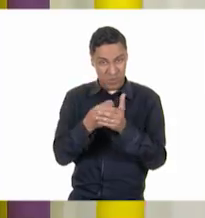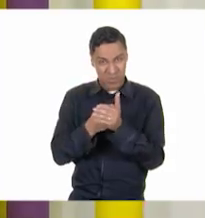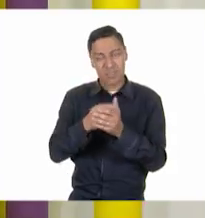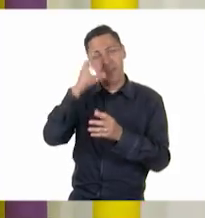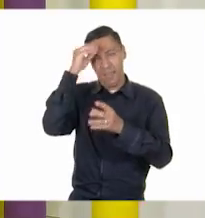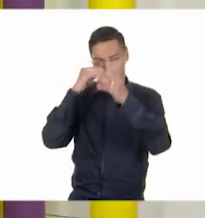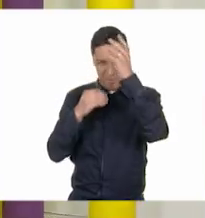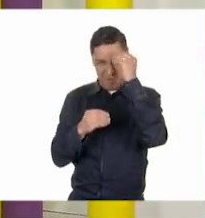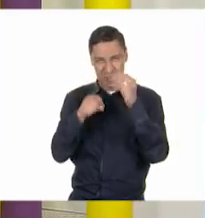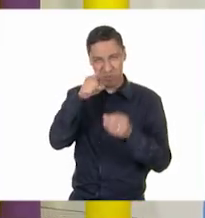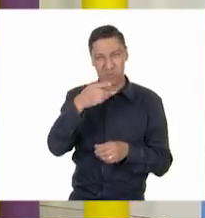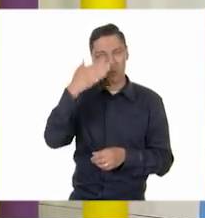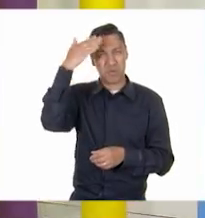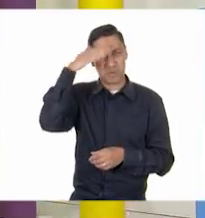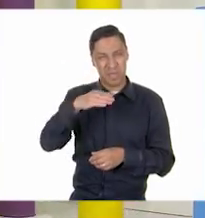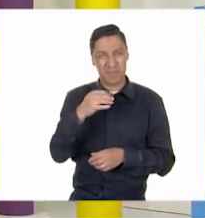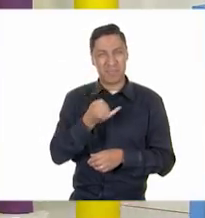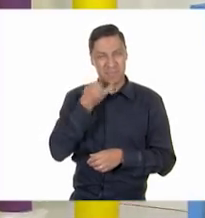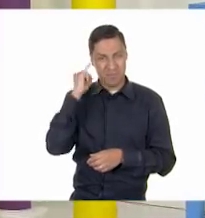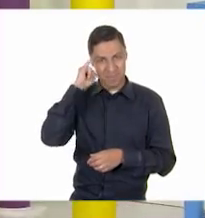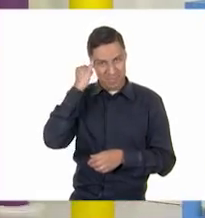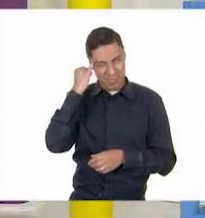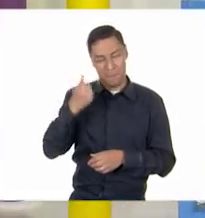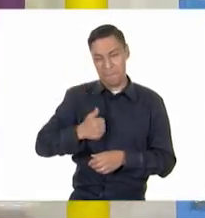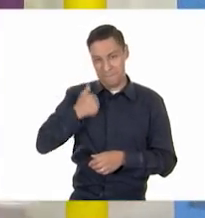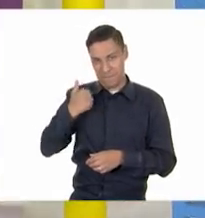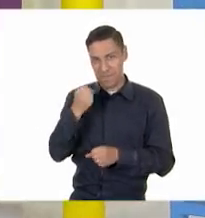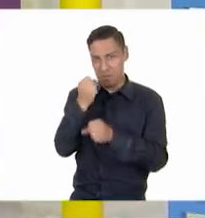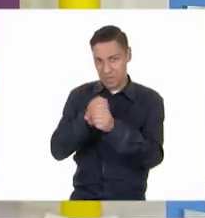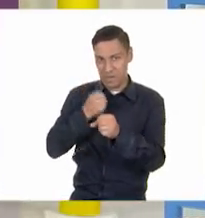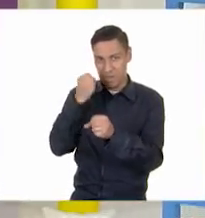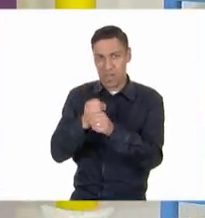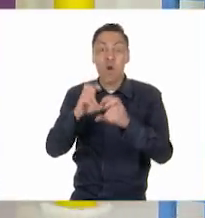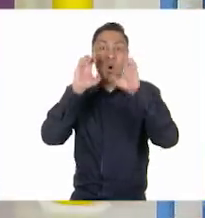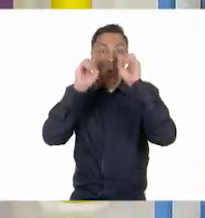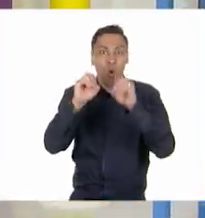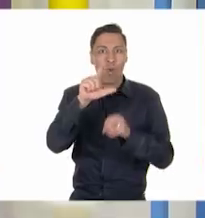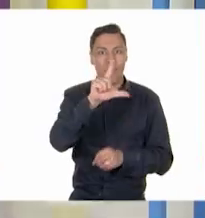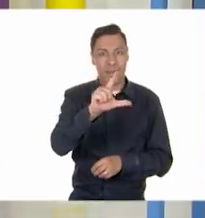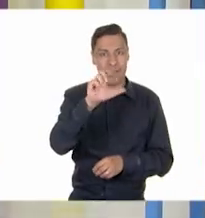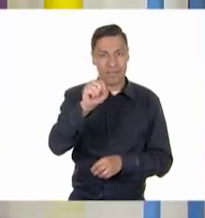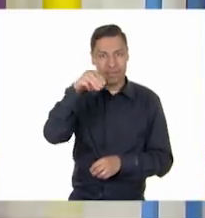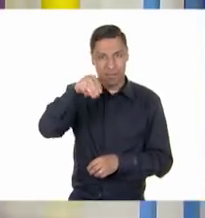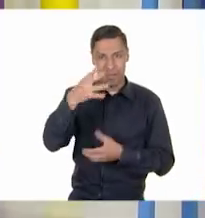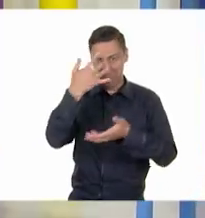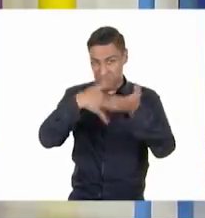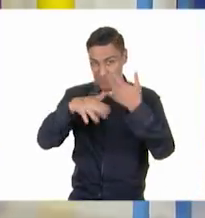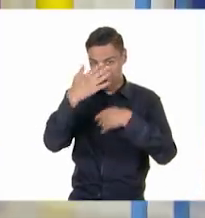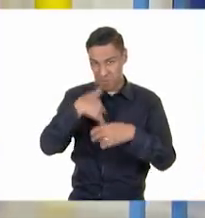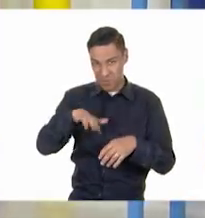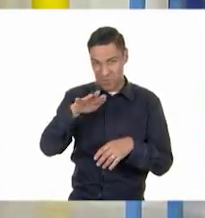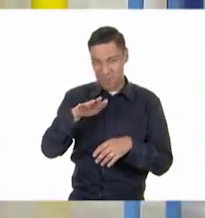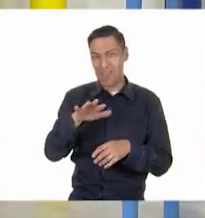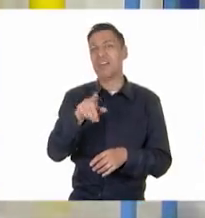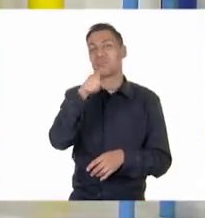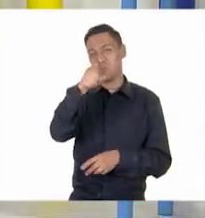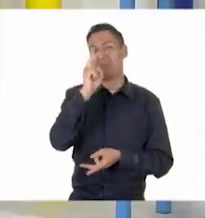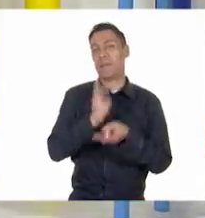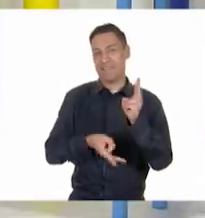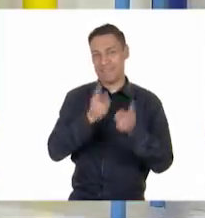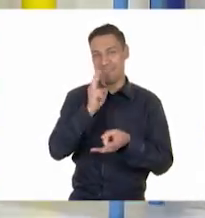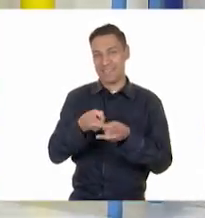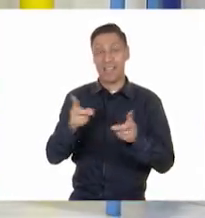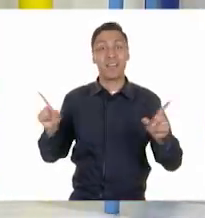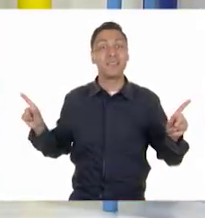indígena, aprovecha también este momento para practicarla y platica con tu familia en tu lengua materna. Así es como hemos